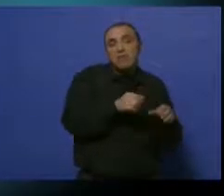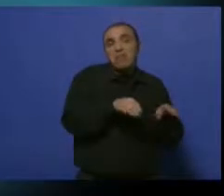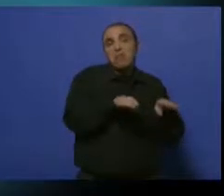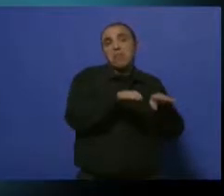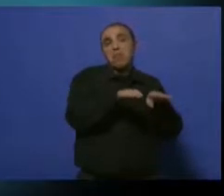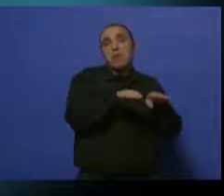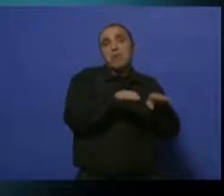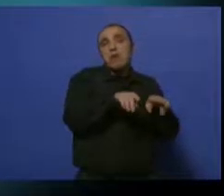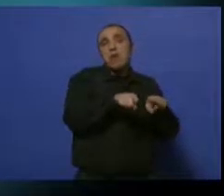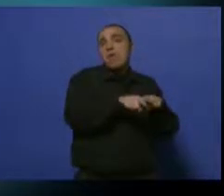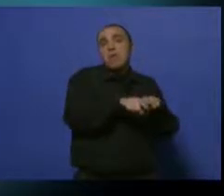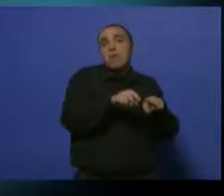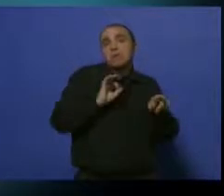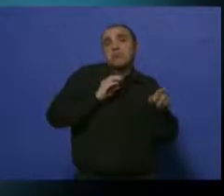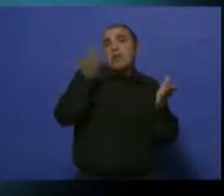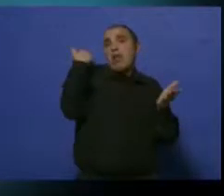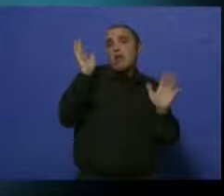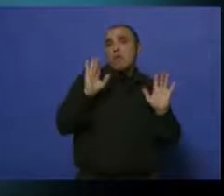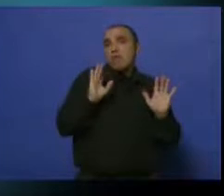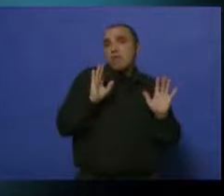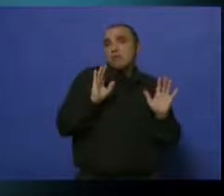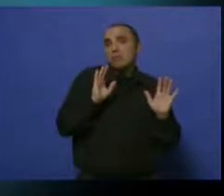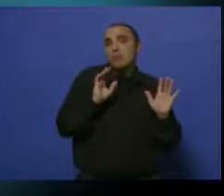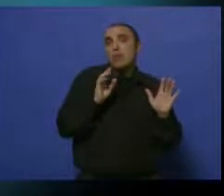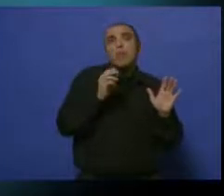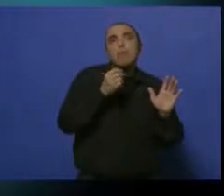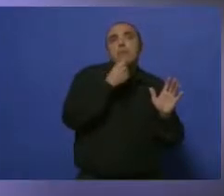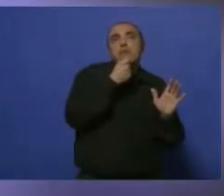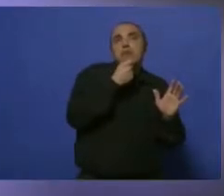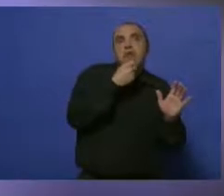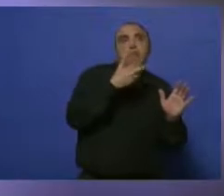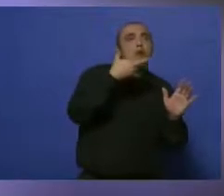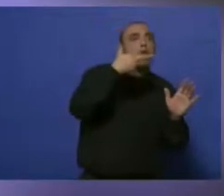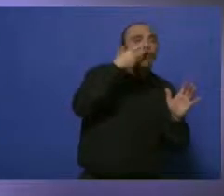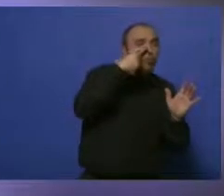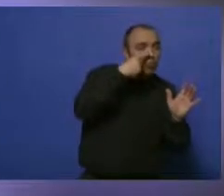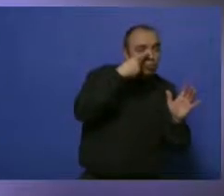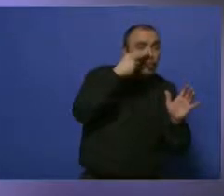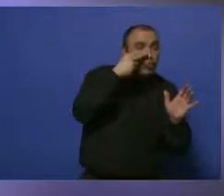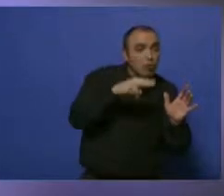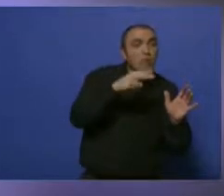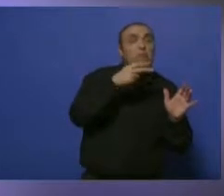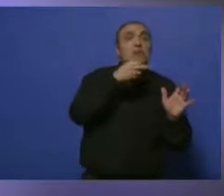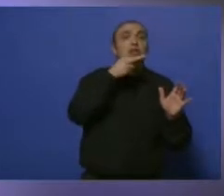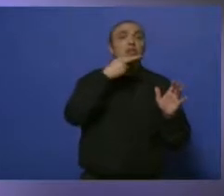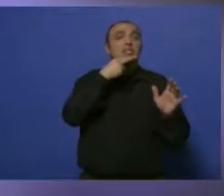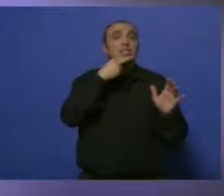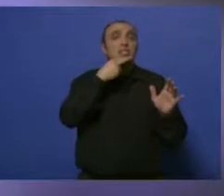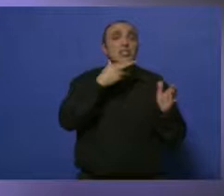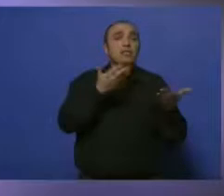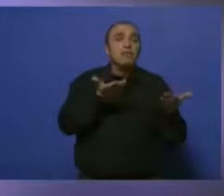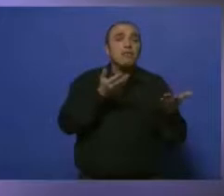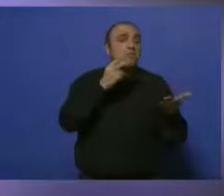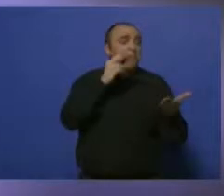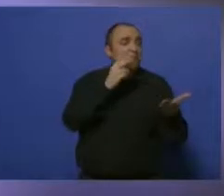Te doy un ejemplo, en todo el 2017, en el hospital pediátrico, vimos 30 chicos que